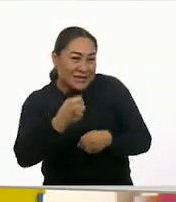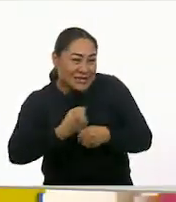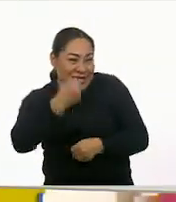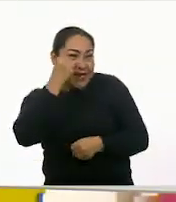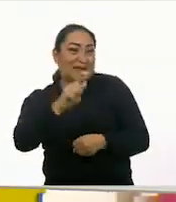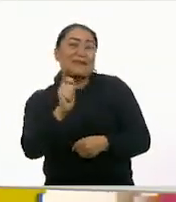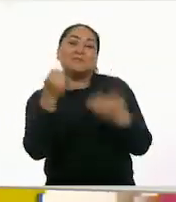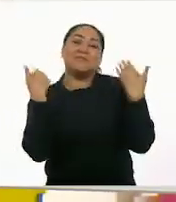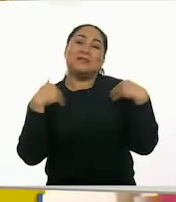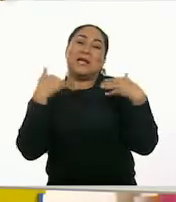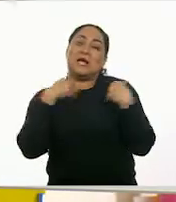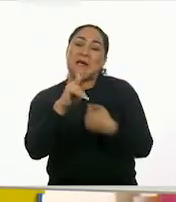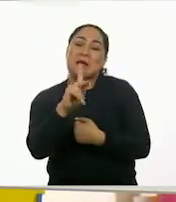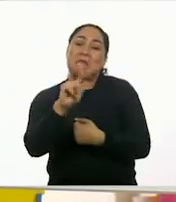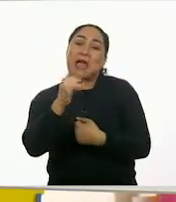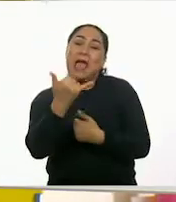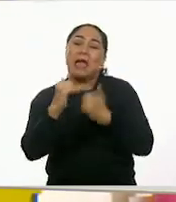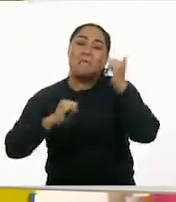Playa, exacto.